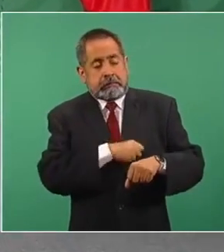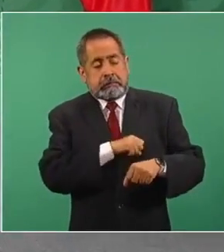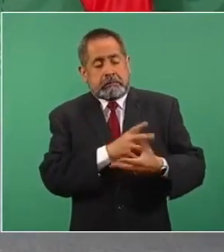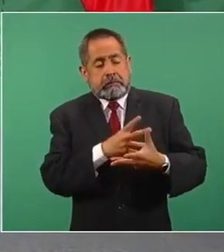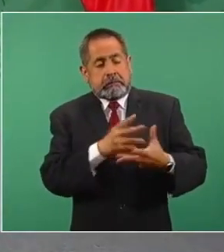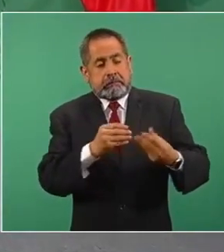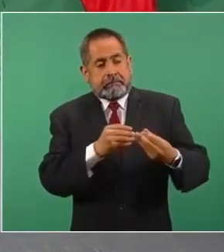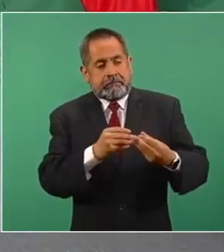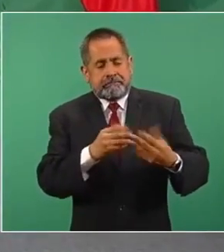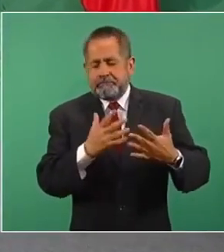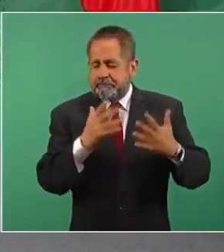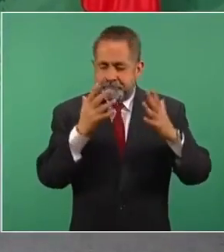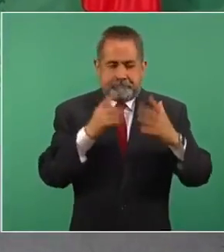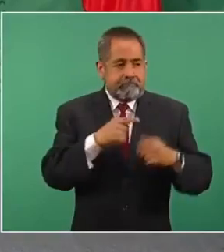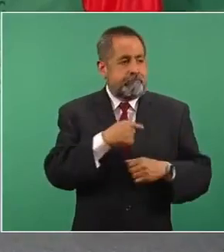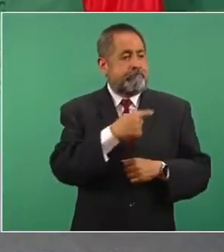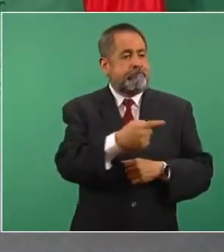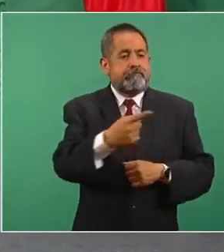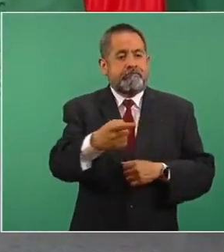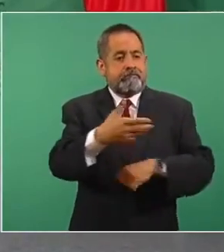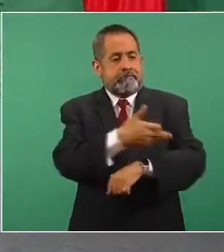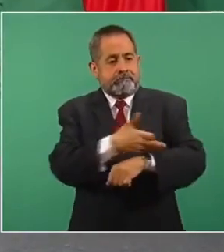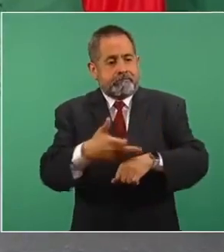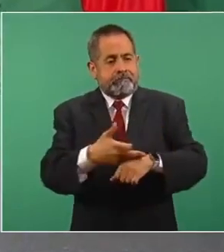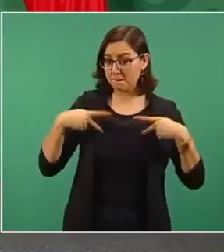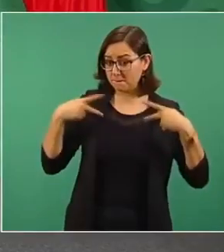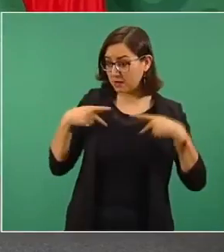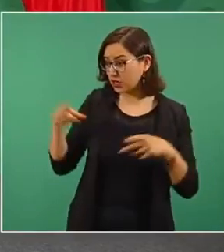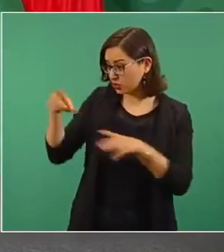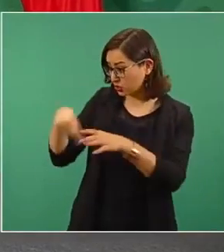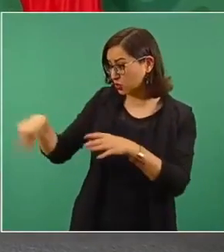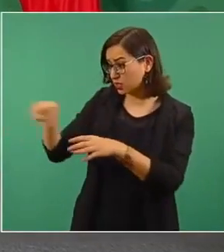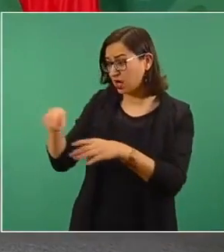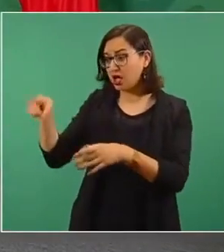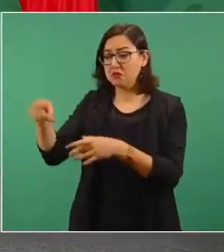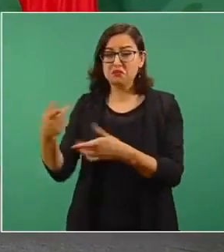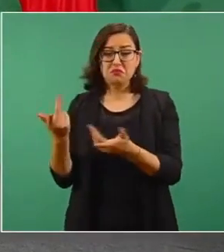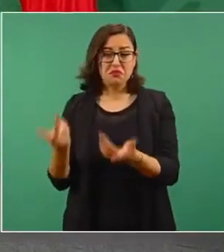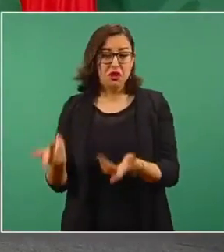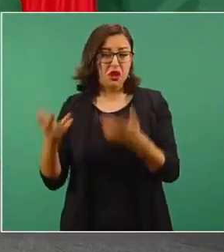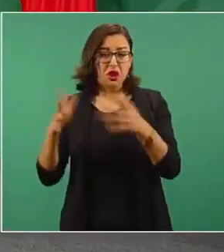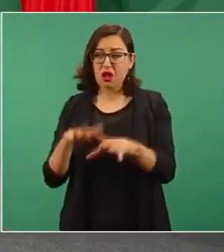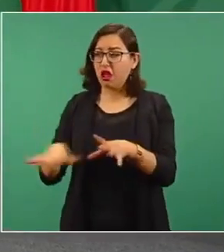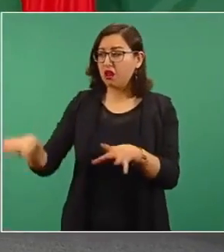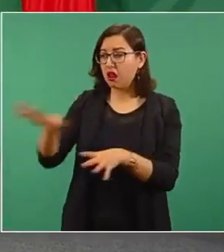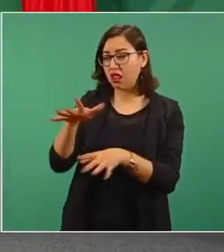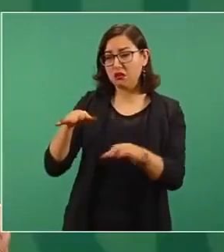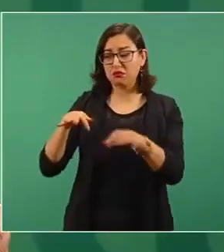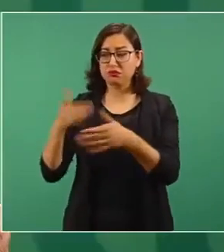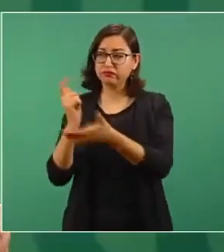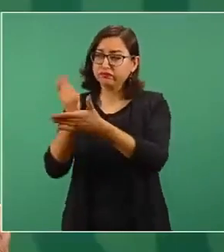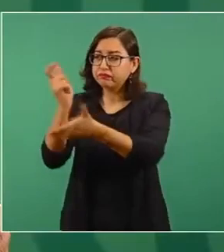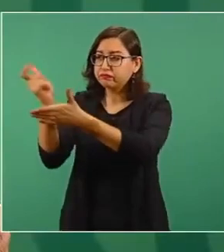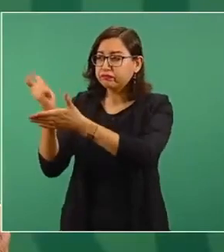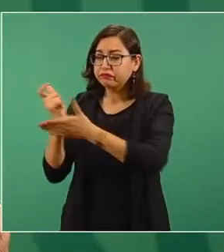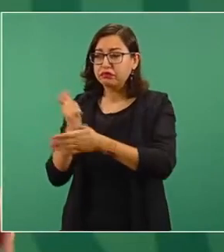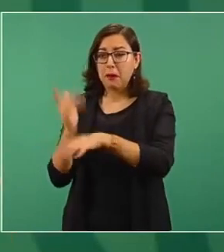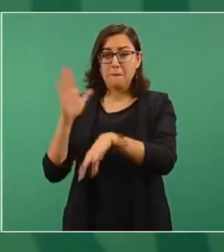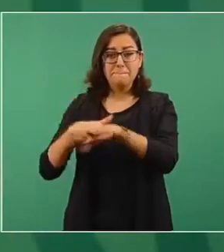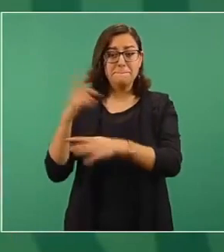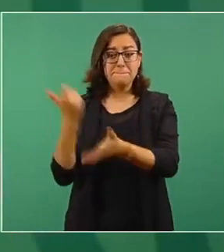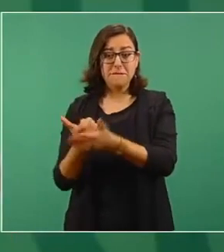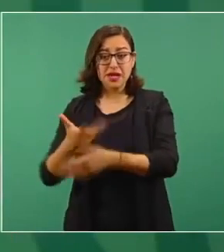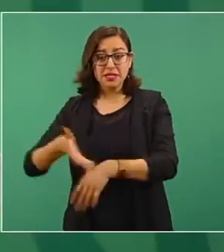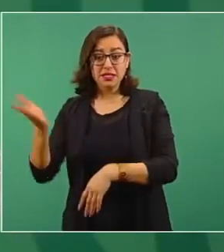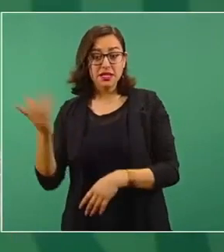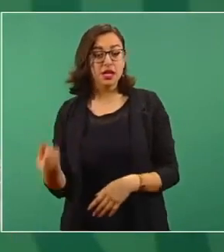los familiares de los que fallecen. Con imágenes de Andrés Martínez e información de Óscar Zaratea Redondo, Sistema